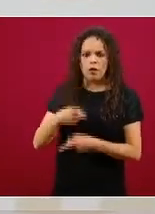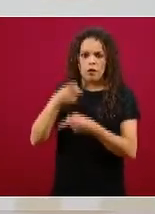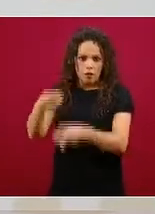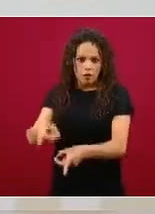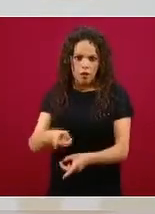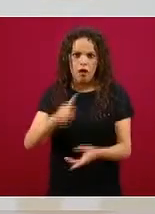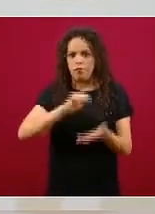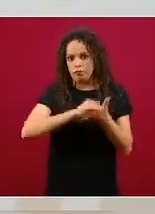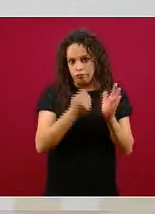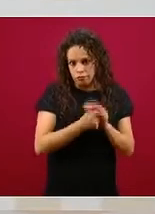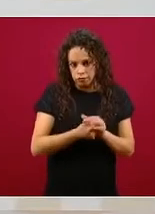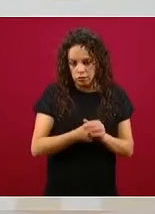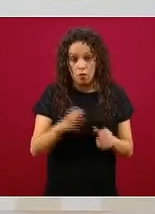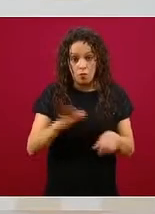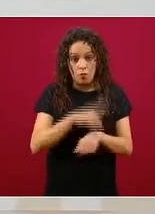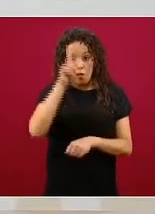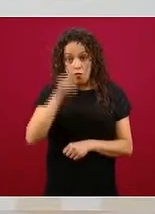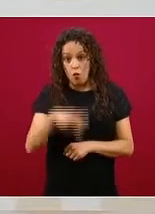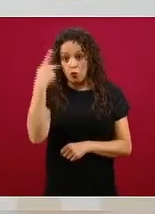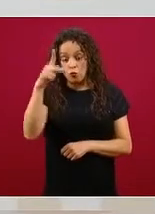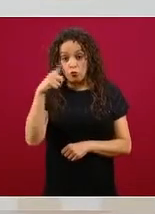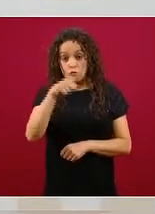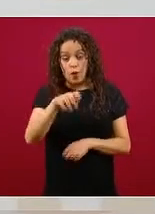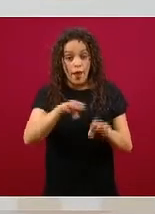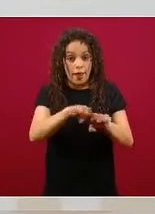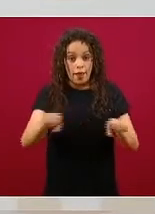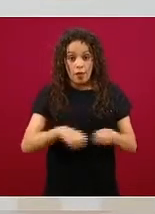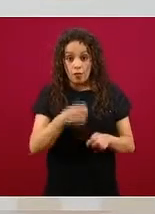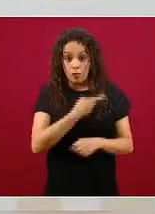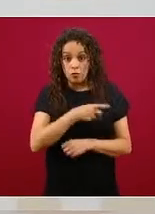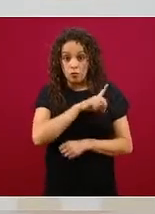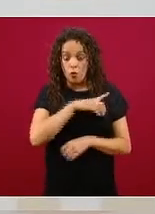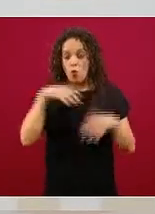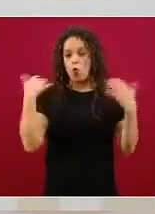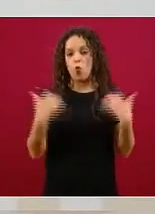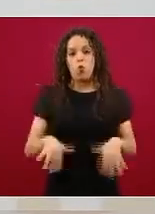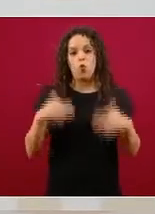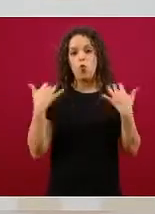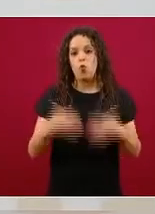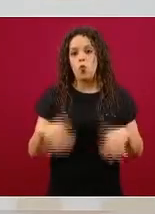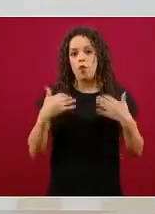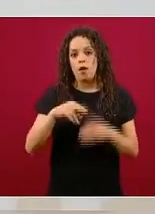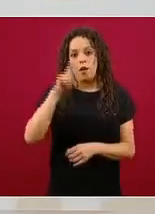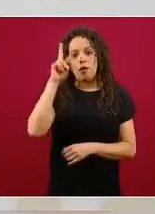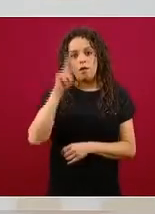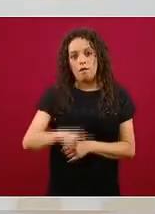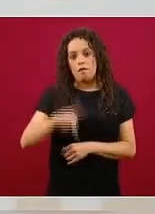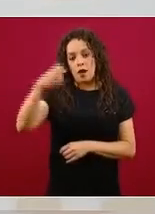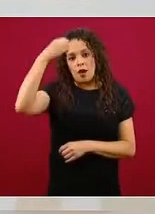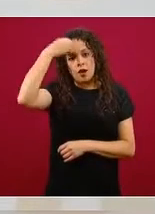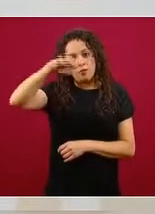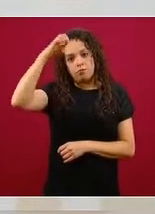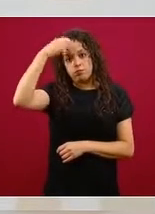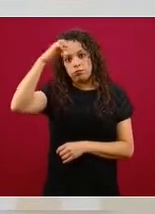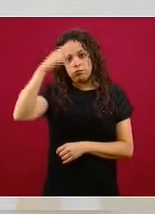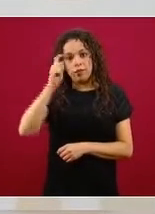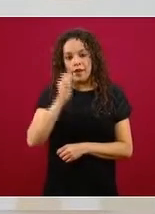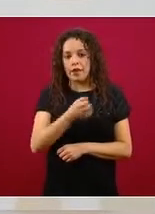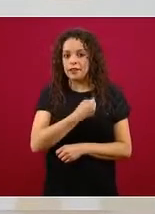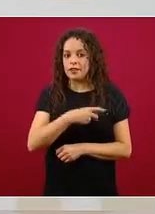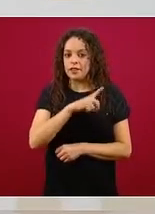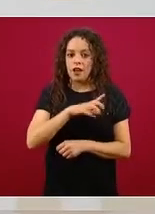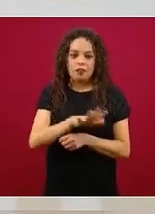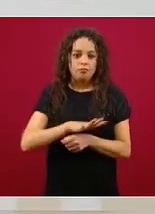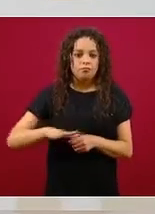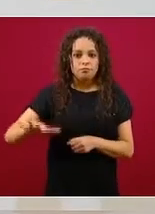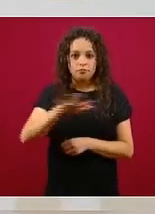tiene un excelente equipo de salud la doctora Silvia Roldán secretaria de salud es una muy talentosa experta en salud pública y estamos